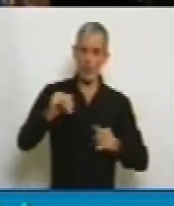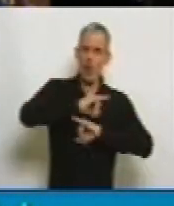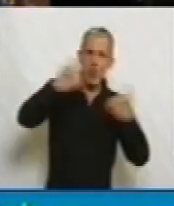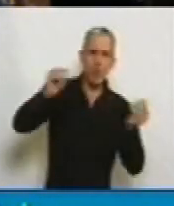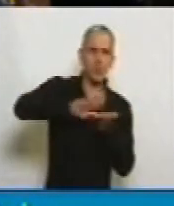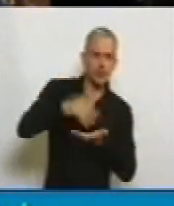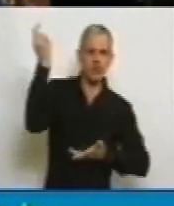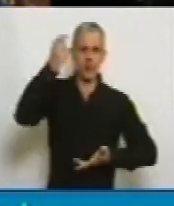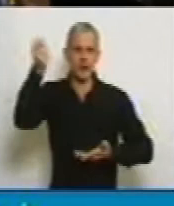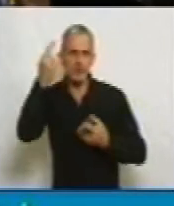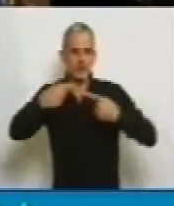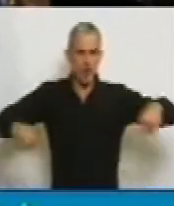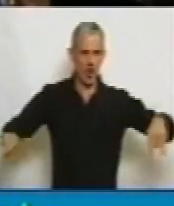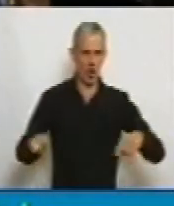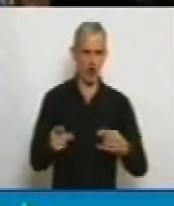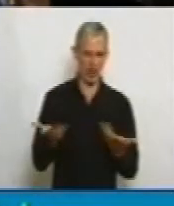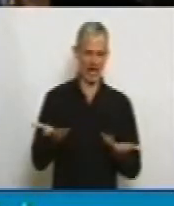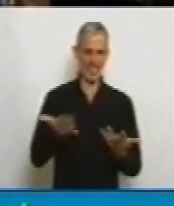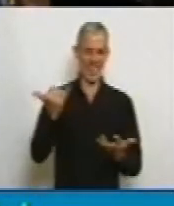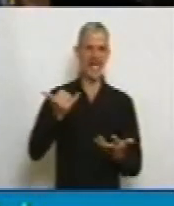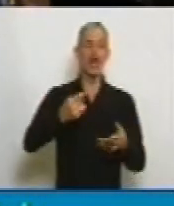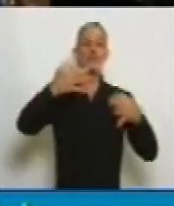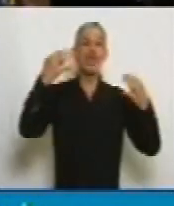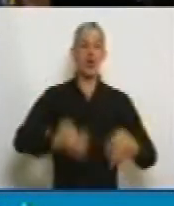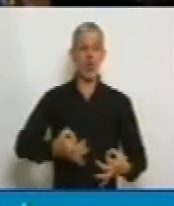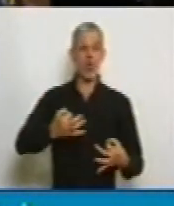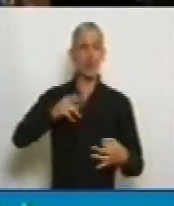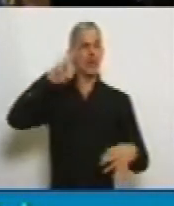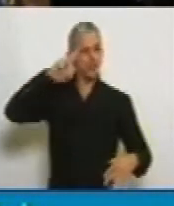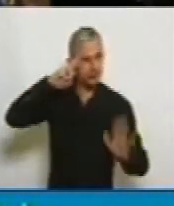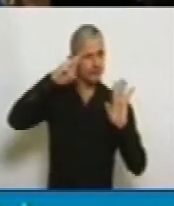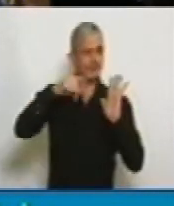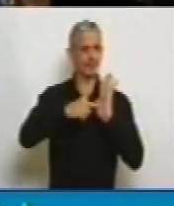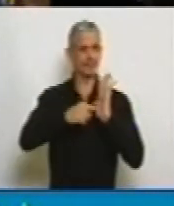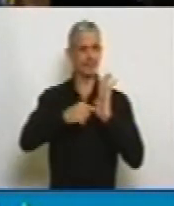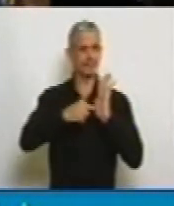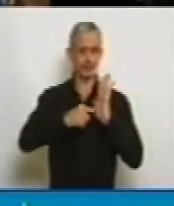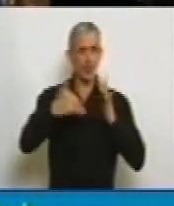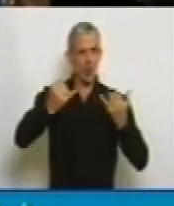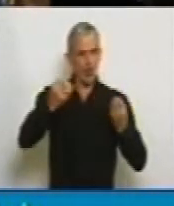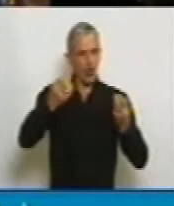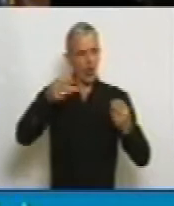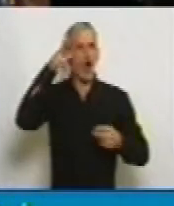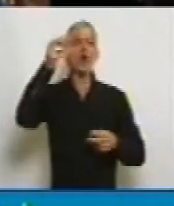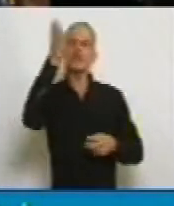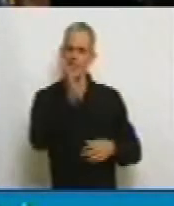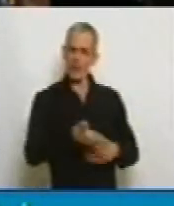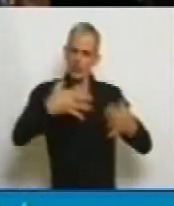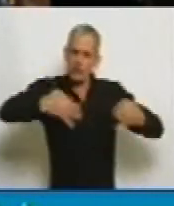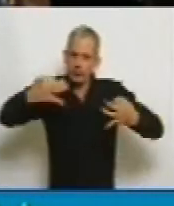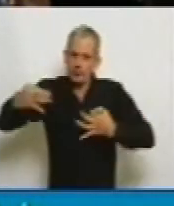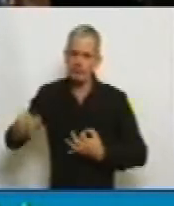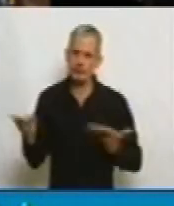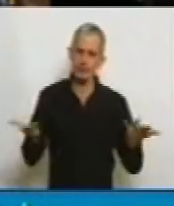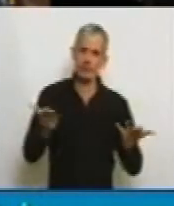de que el cumplimiento de esta normativa es muy alto, es del 80%, hay